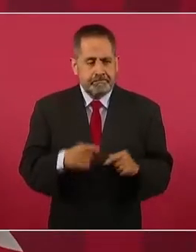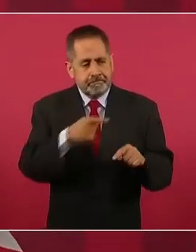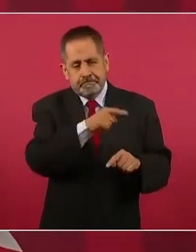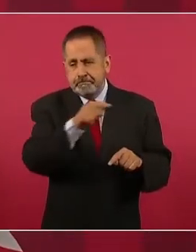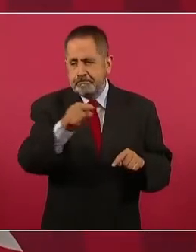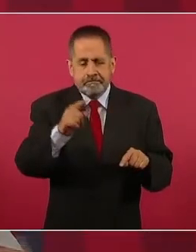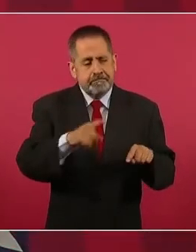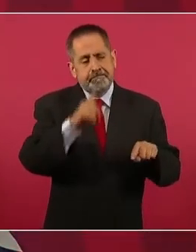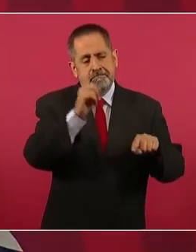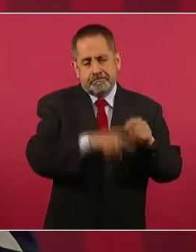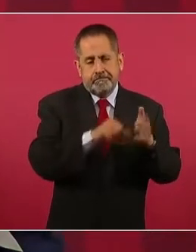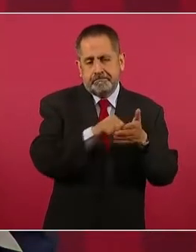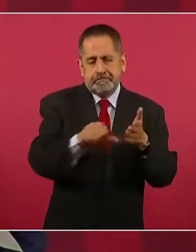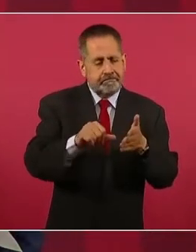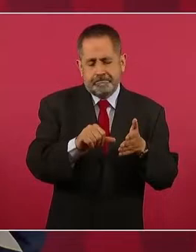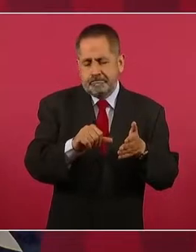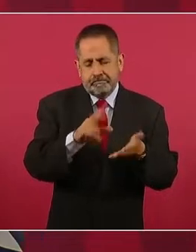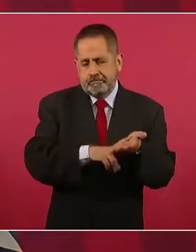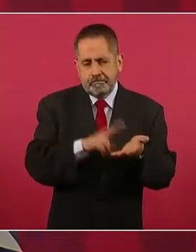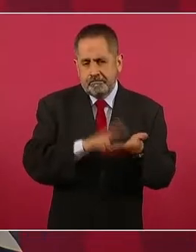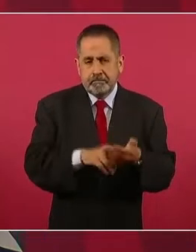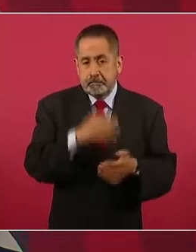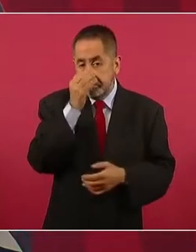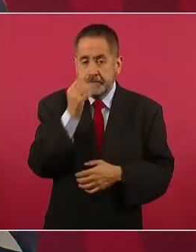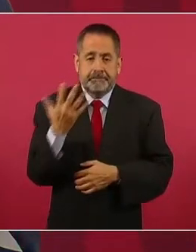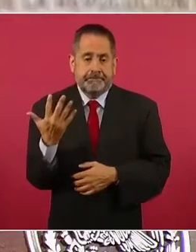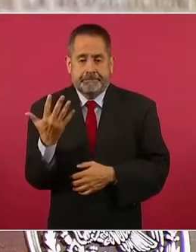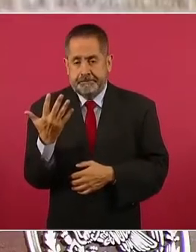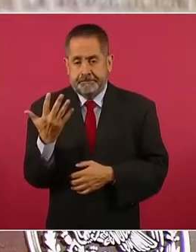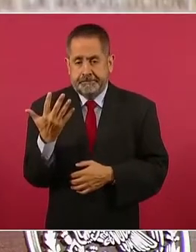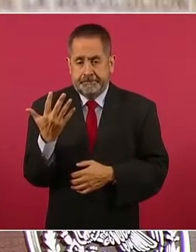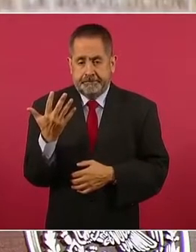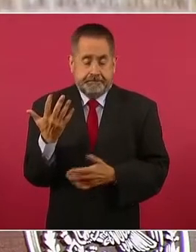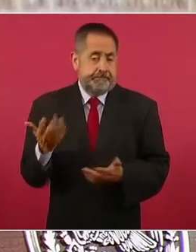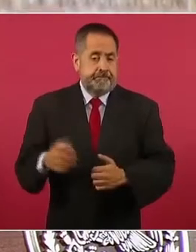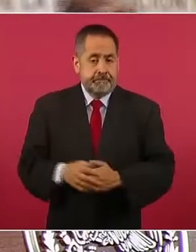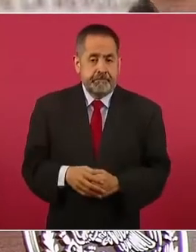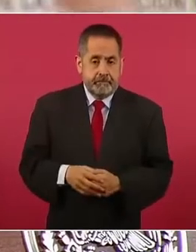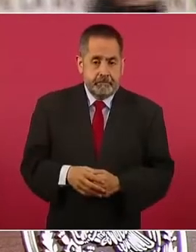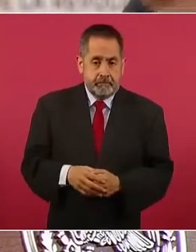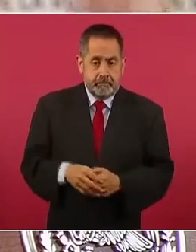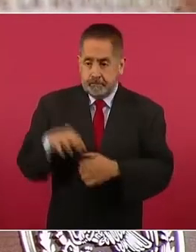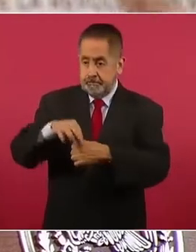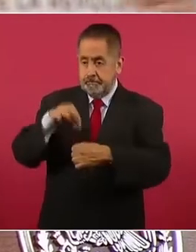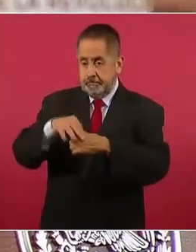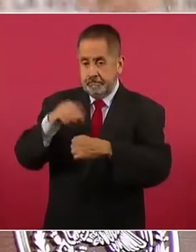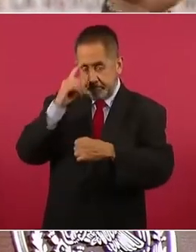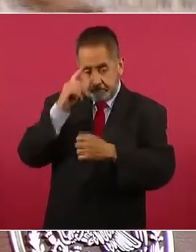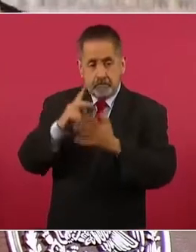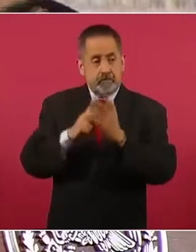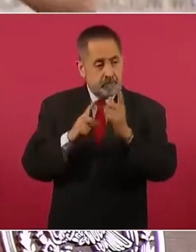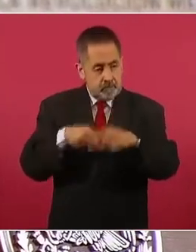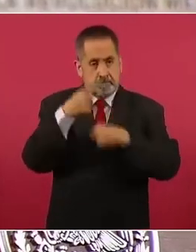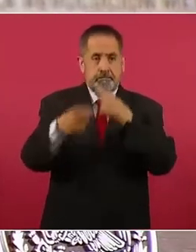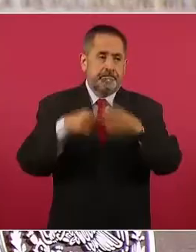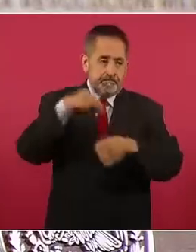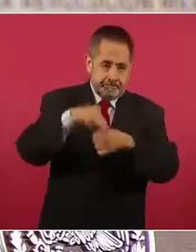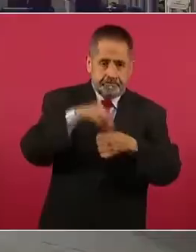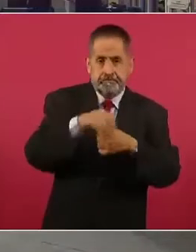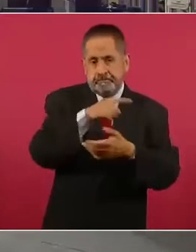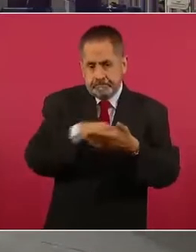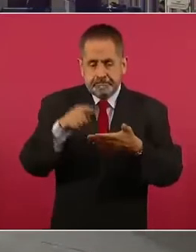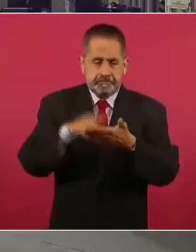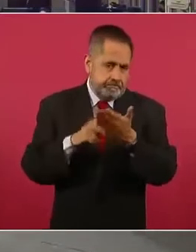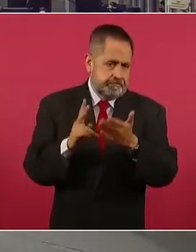cinco, o sea, elecciones para repetirse o para…